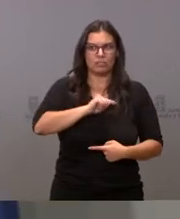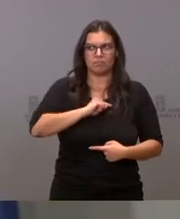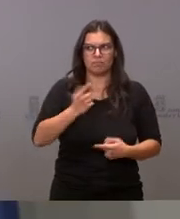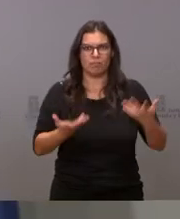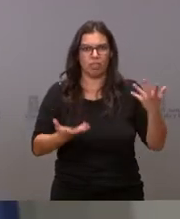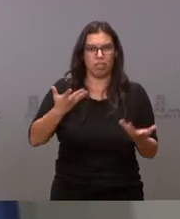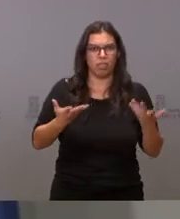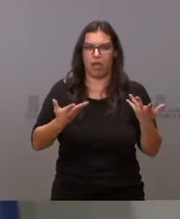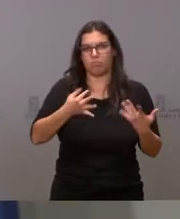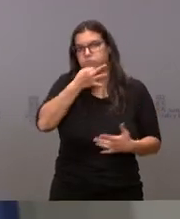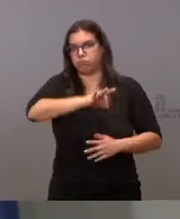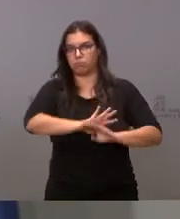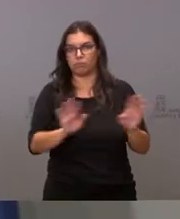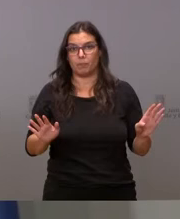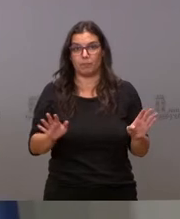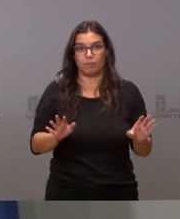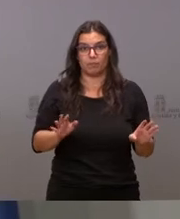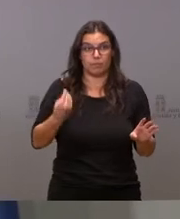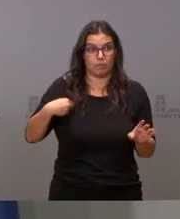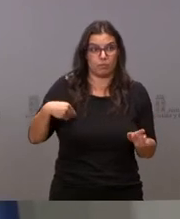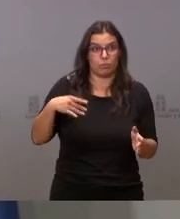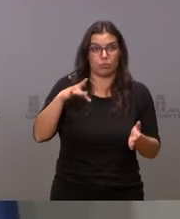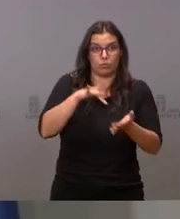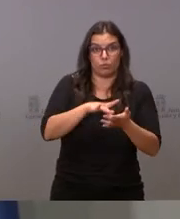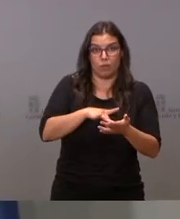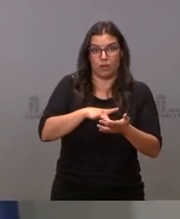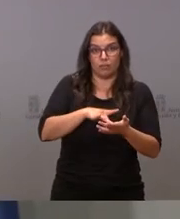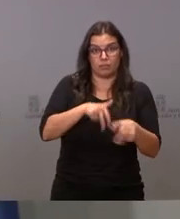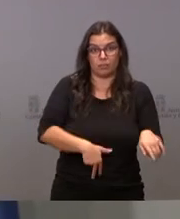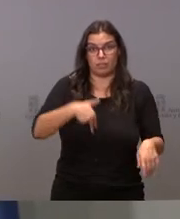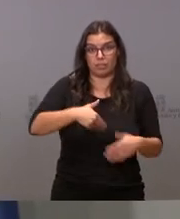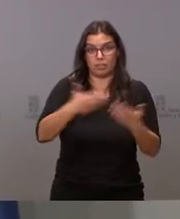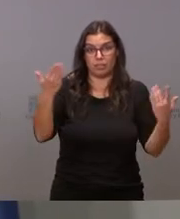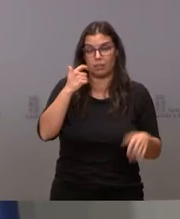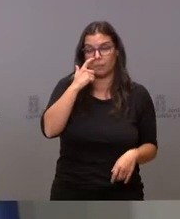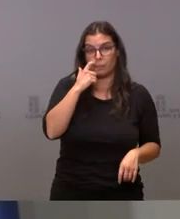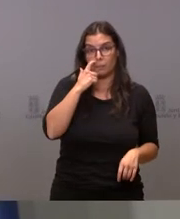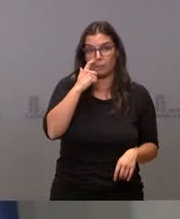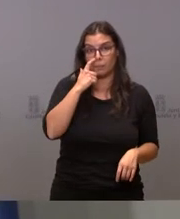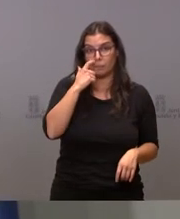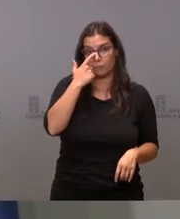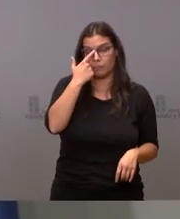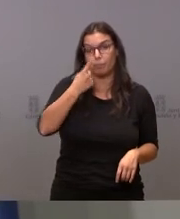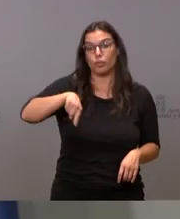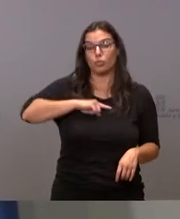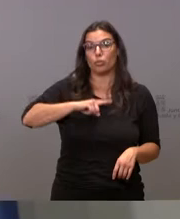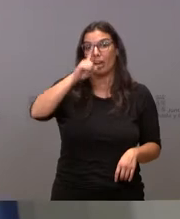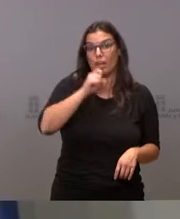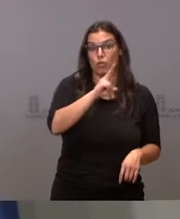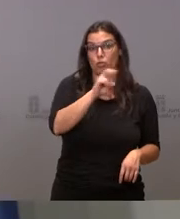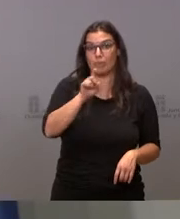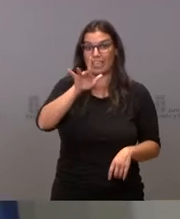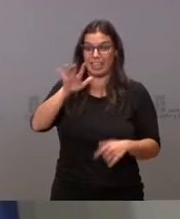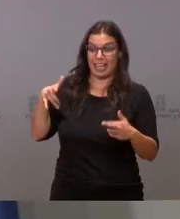inseguridad jurídica en la que vive nuestro país. Desde esta comunidad hemos ayudado desde 2015 a más de 63.000